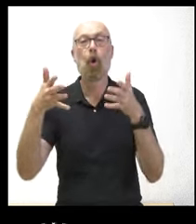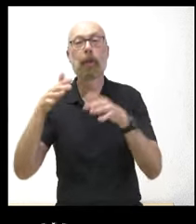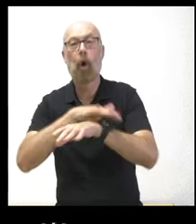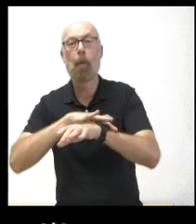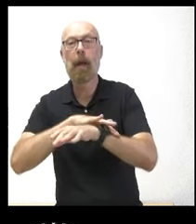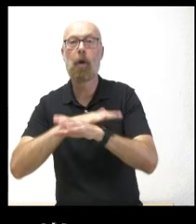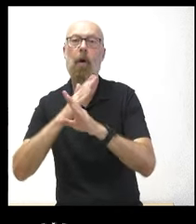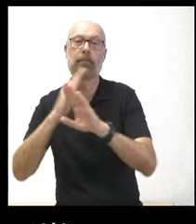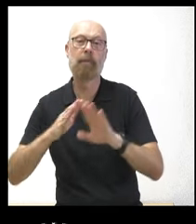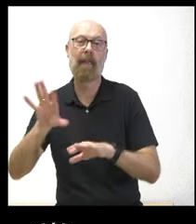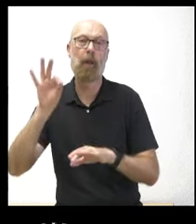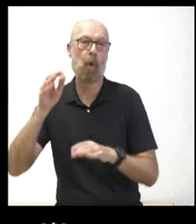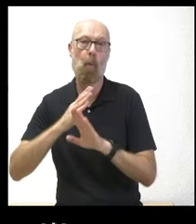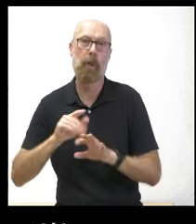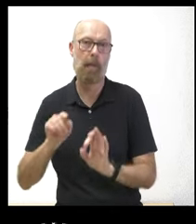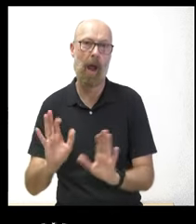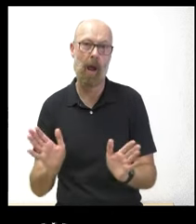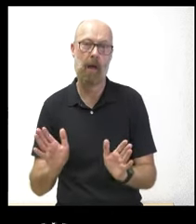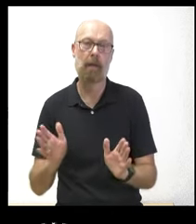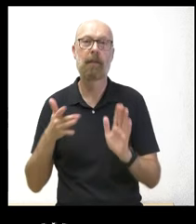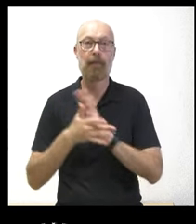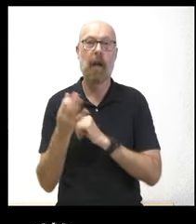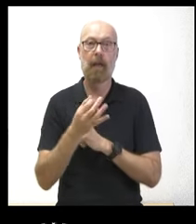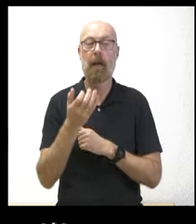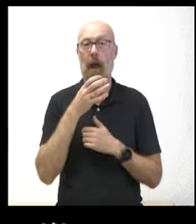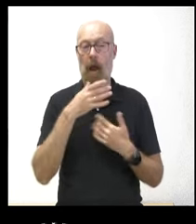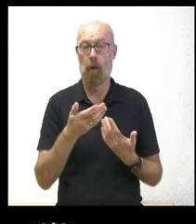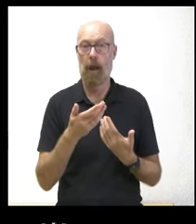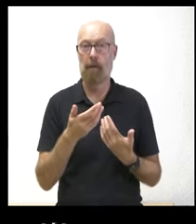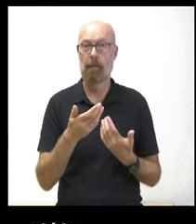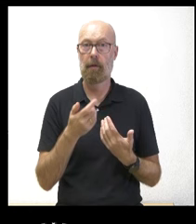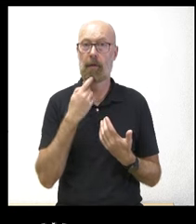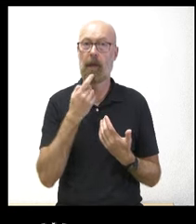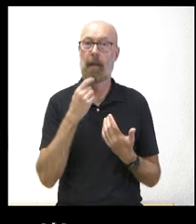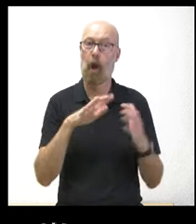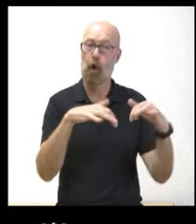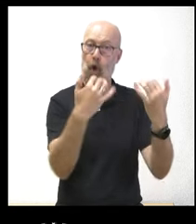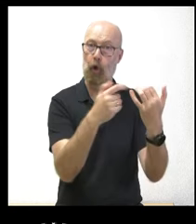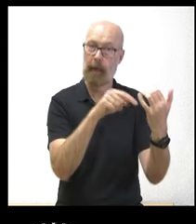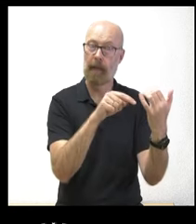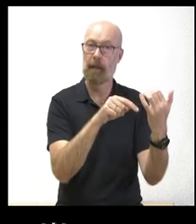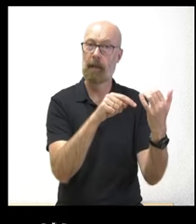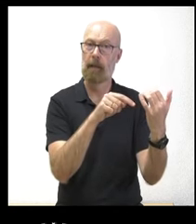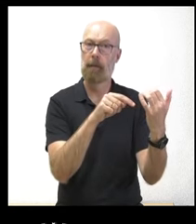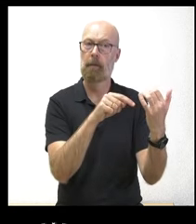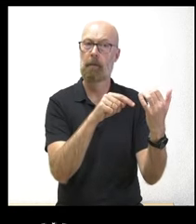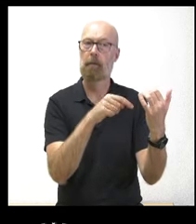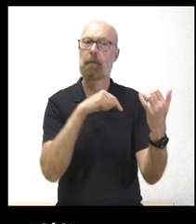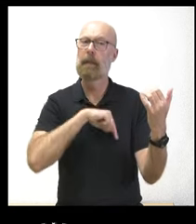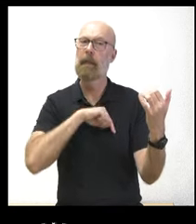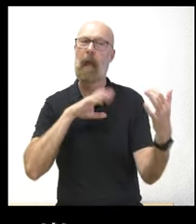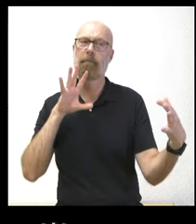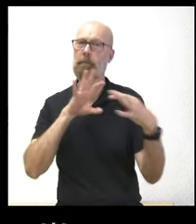palabra con lo que está diciendo ahora es que ustedes con independencia lo que voten las cortes ustedes se van a sentir vinculados